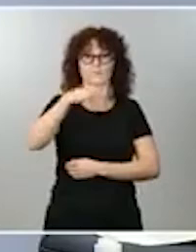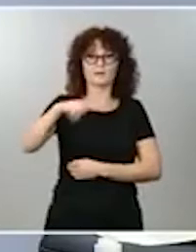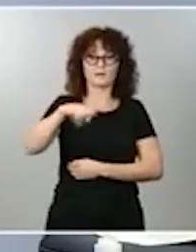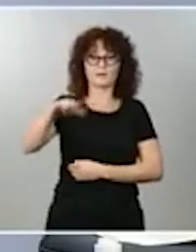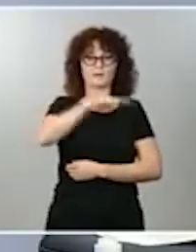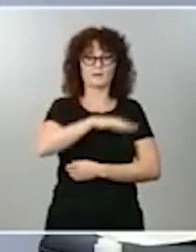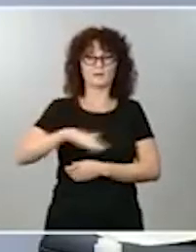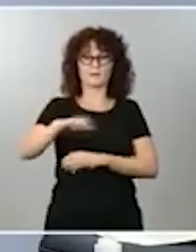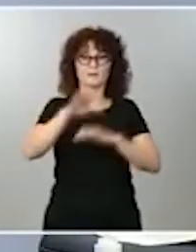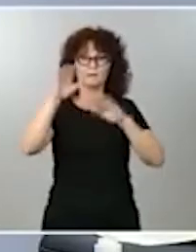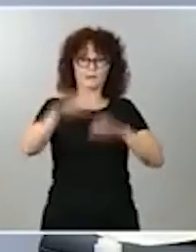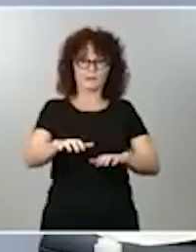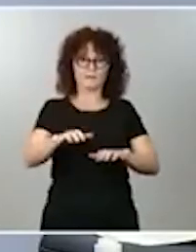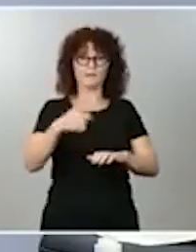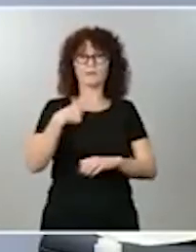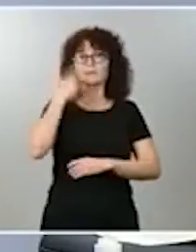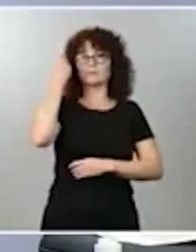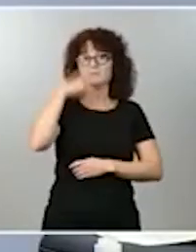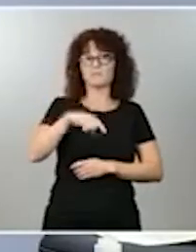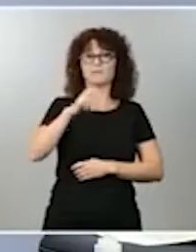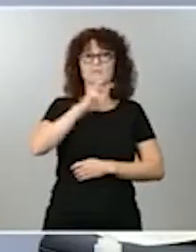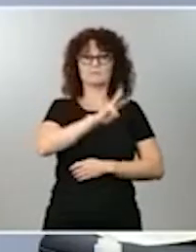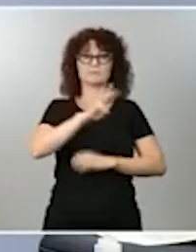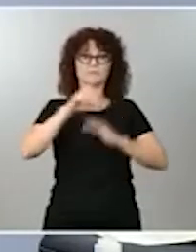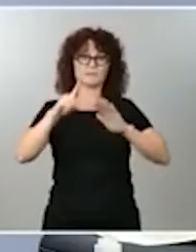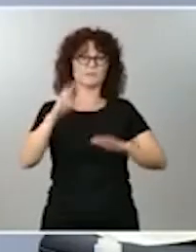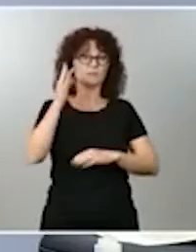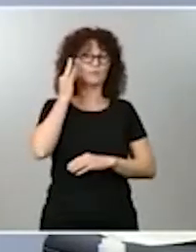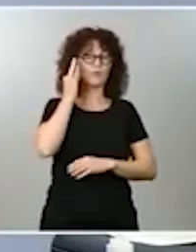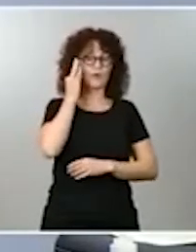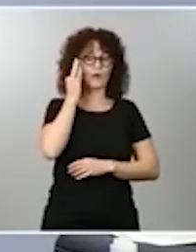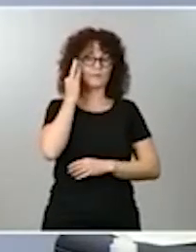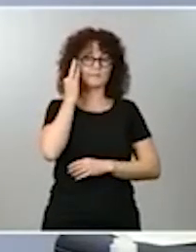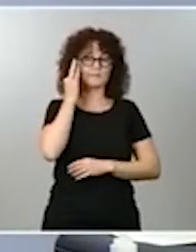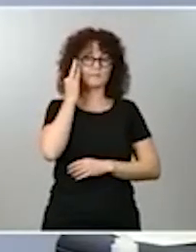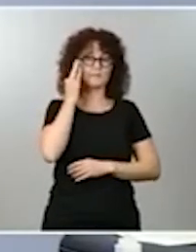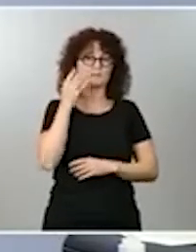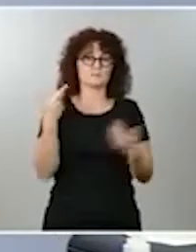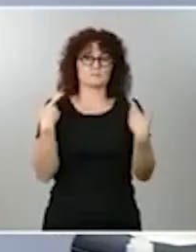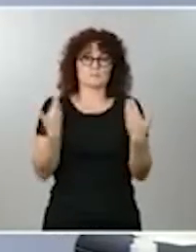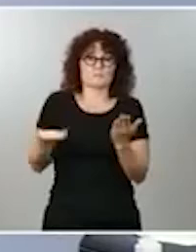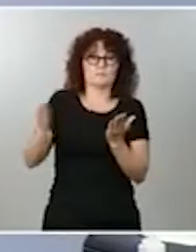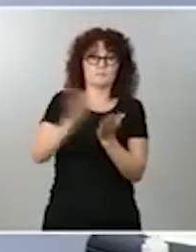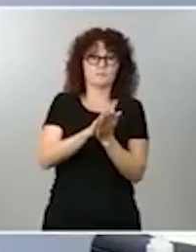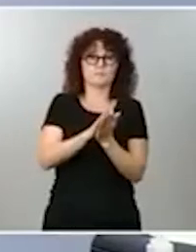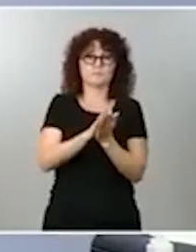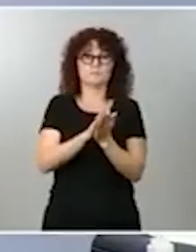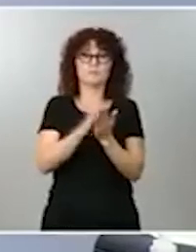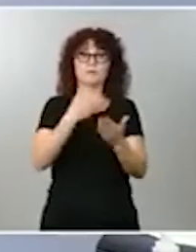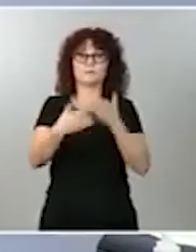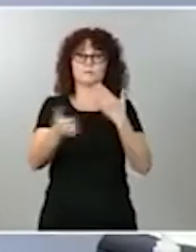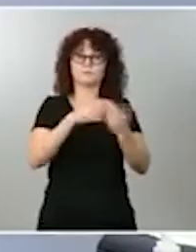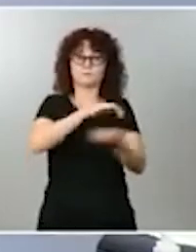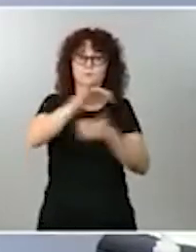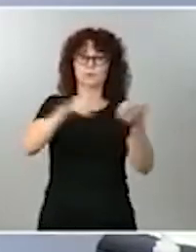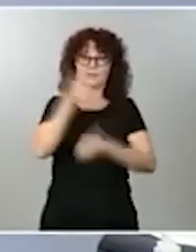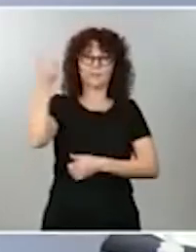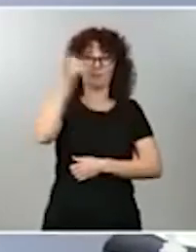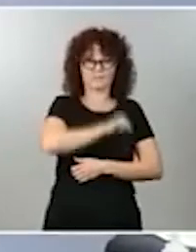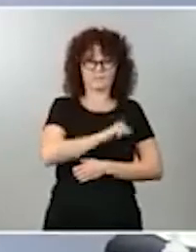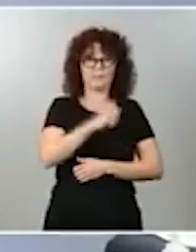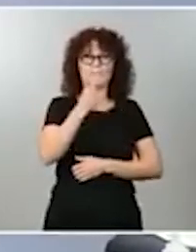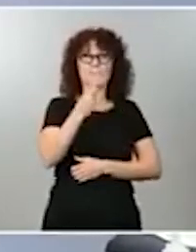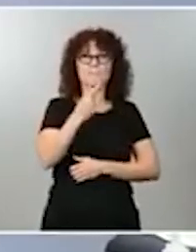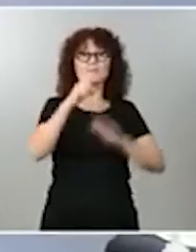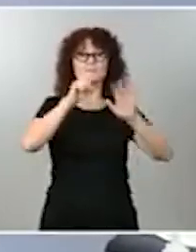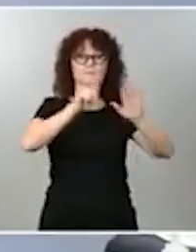Como saben, son ya 36 mujeres víctimas y asesinadas por violencia machista en el año 2020, 1069 desde 2003